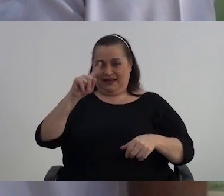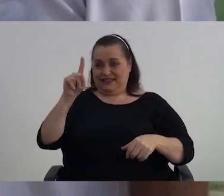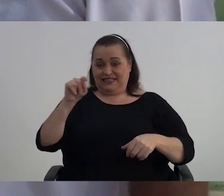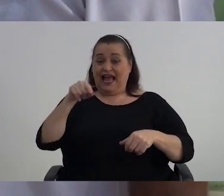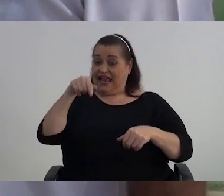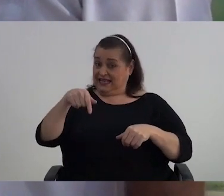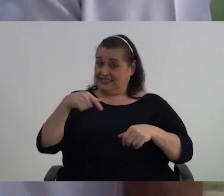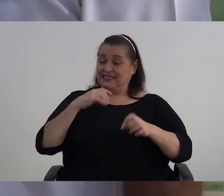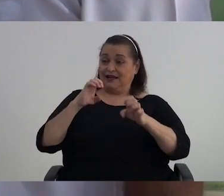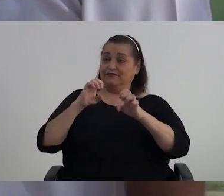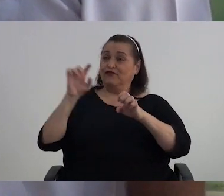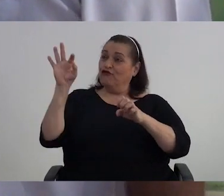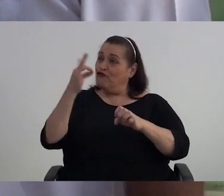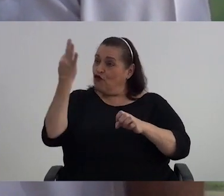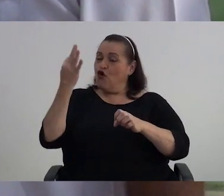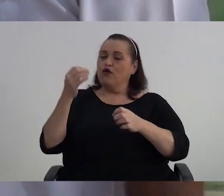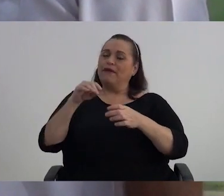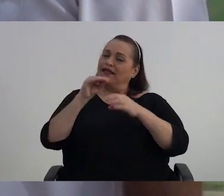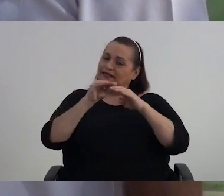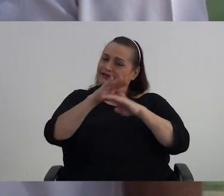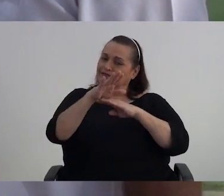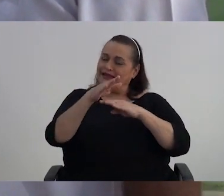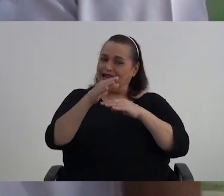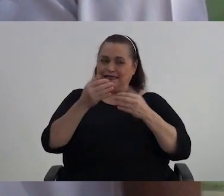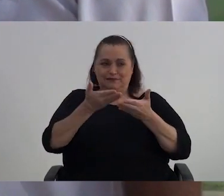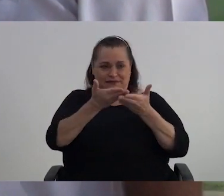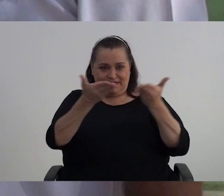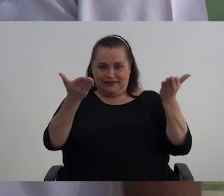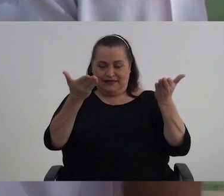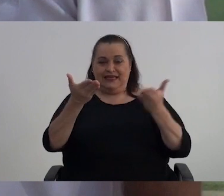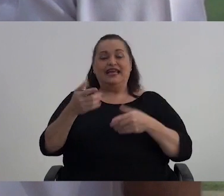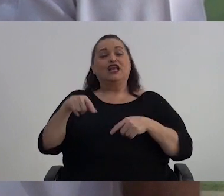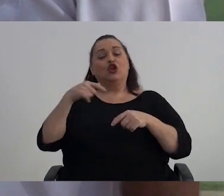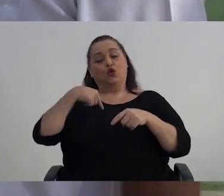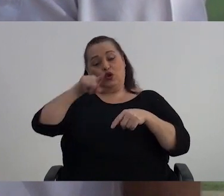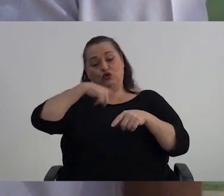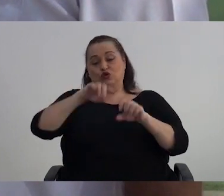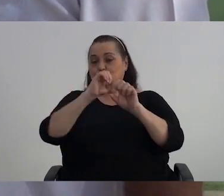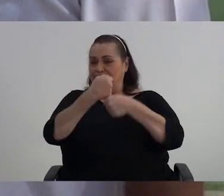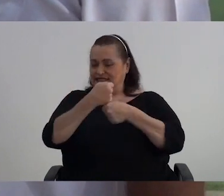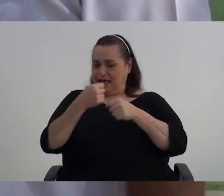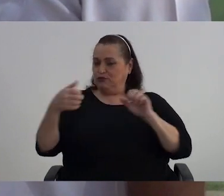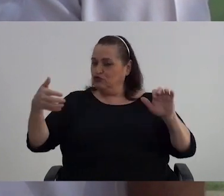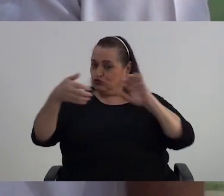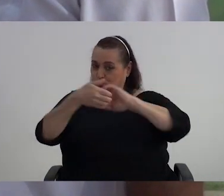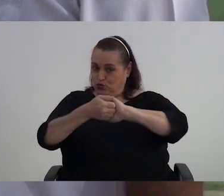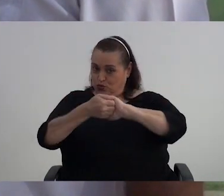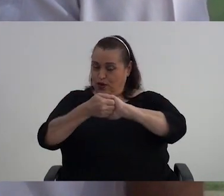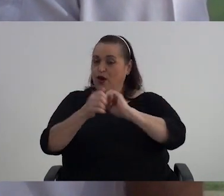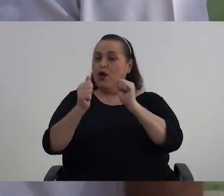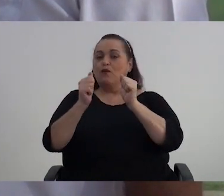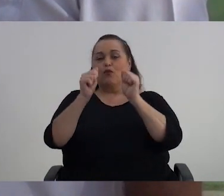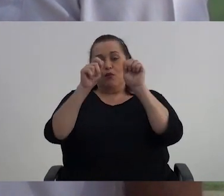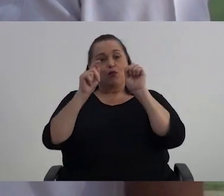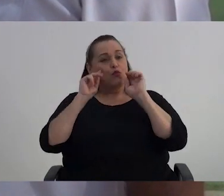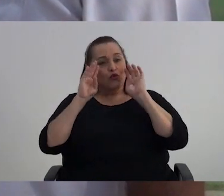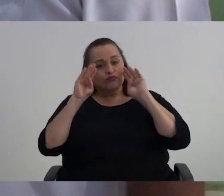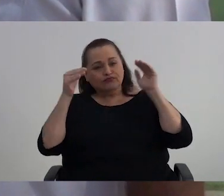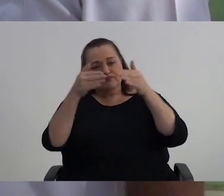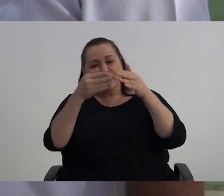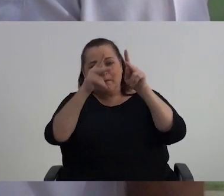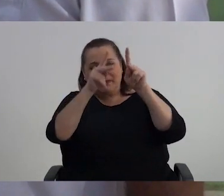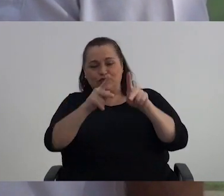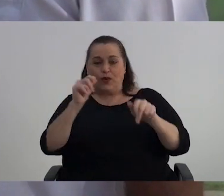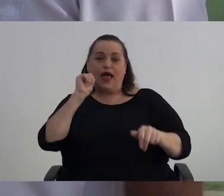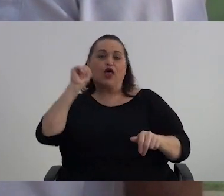sea una forma de transmitir lo que hacemos mancomunadamente por la persona adulta mayor, que